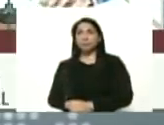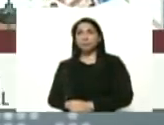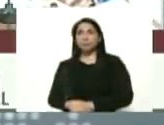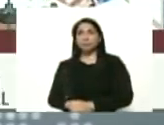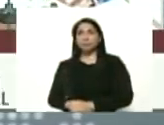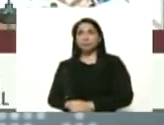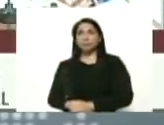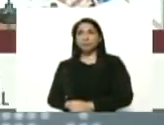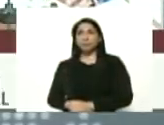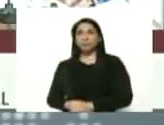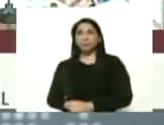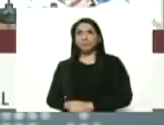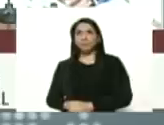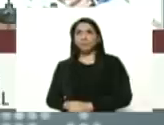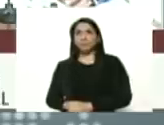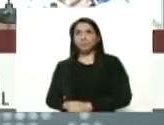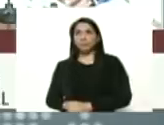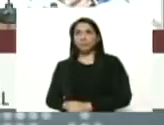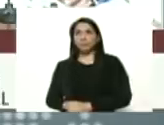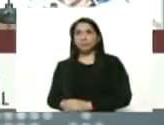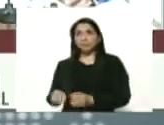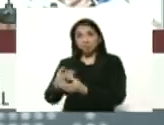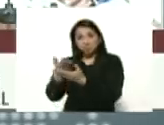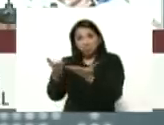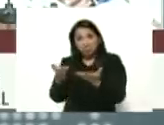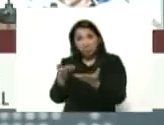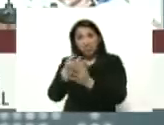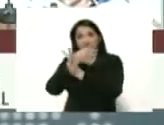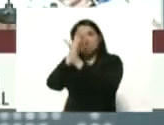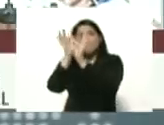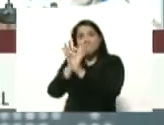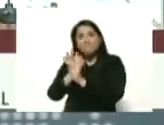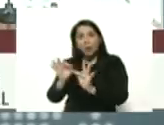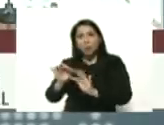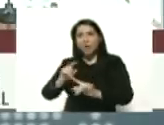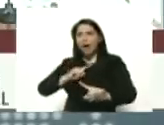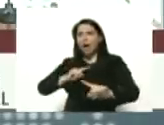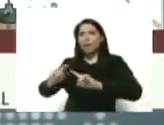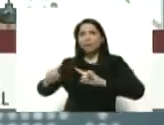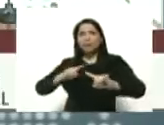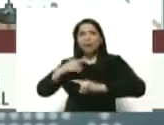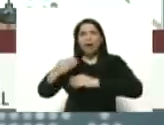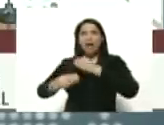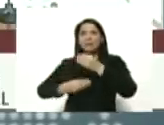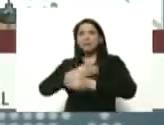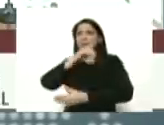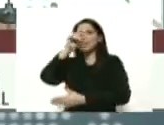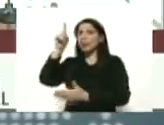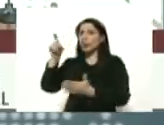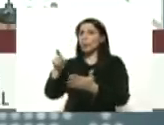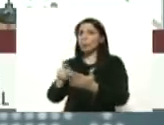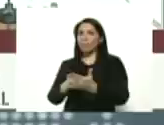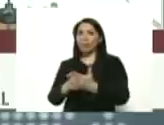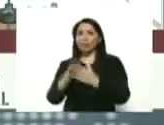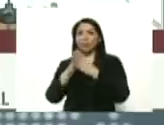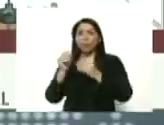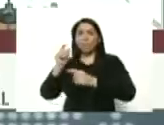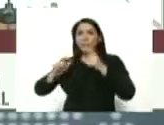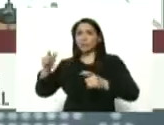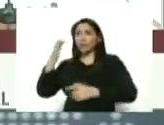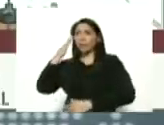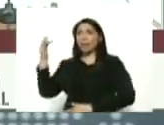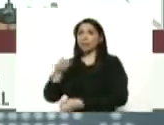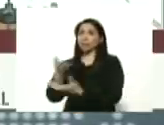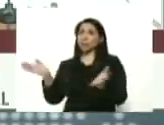y si esa forma de actuar se generalizara imagínense